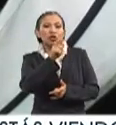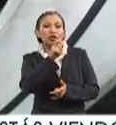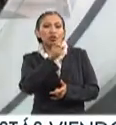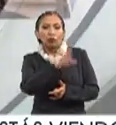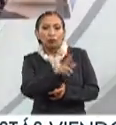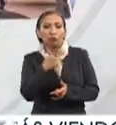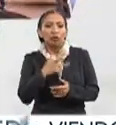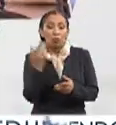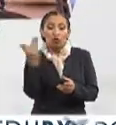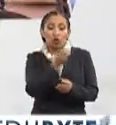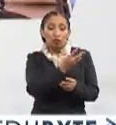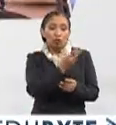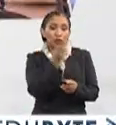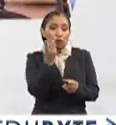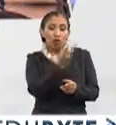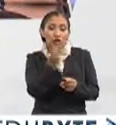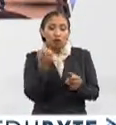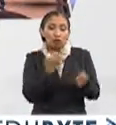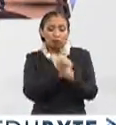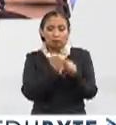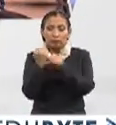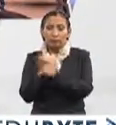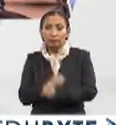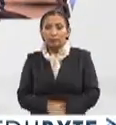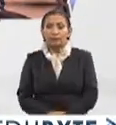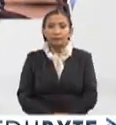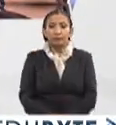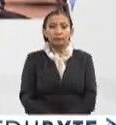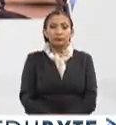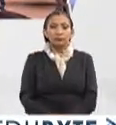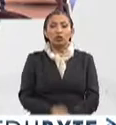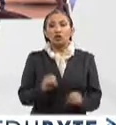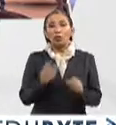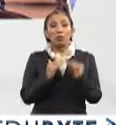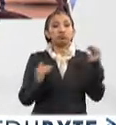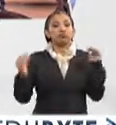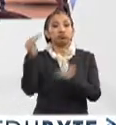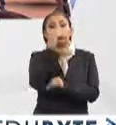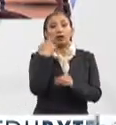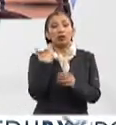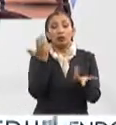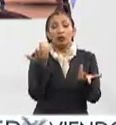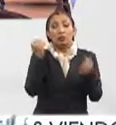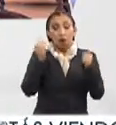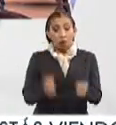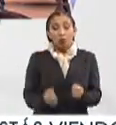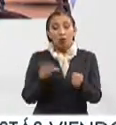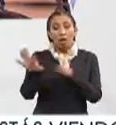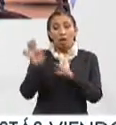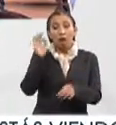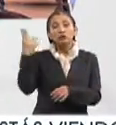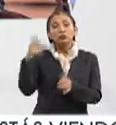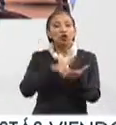ejercicios grandes, ¿no? Sí, hacer su ópera prima, ¿no? Pues no la ópera prima, la ópera prima no está garantizada, la ópera prima es un proyecto aparte